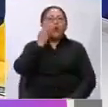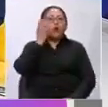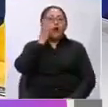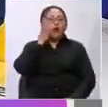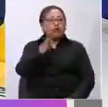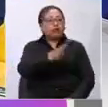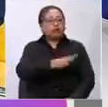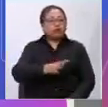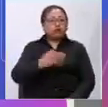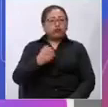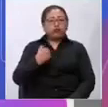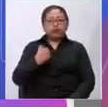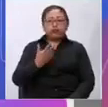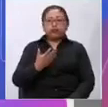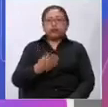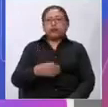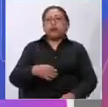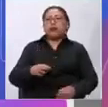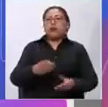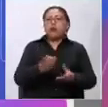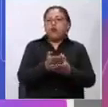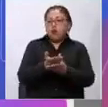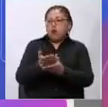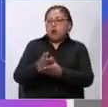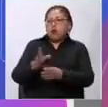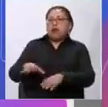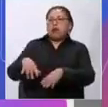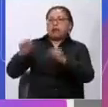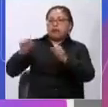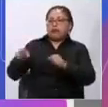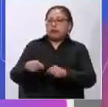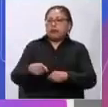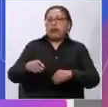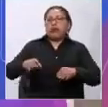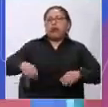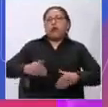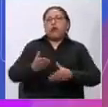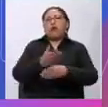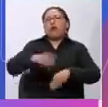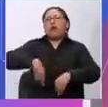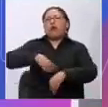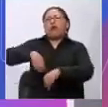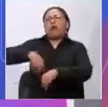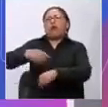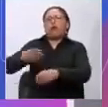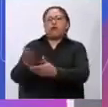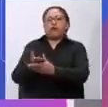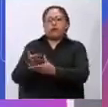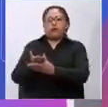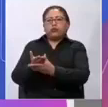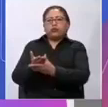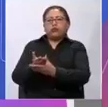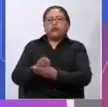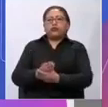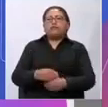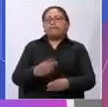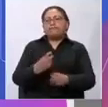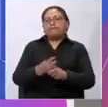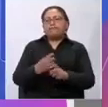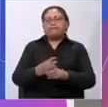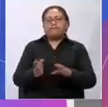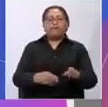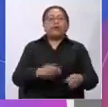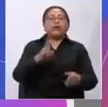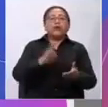todavía no tiene una respuesta estatal. A esto, desde el 2020, se ha sumado otro tipo de vulneraciones,